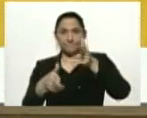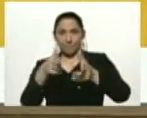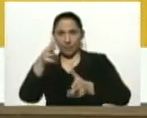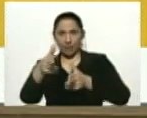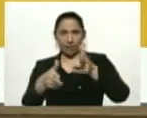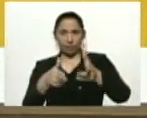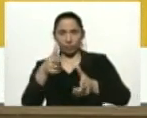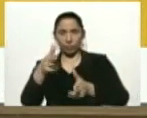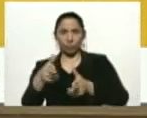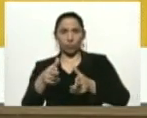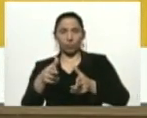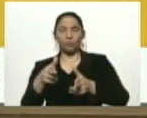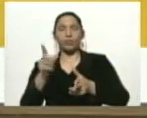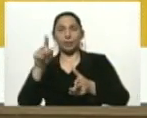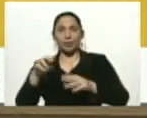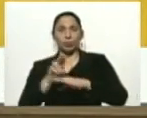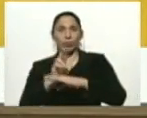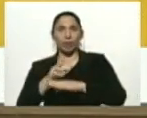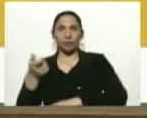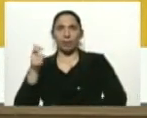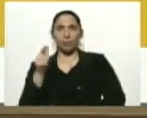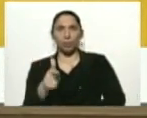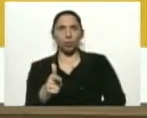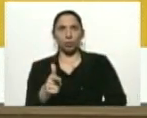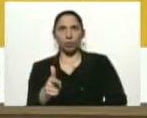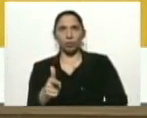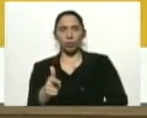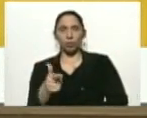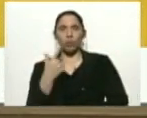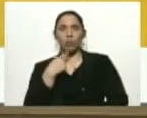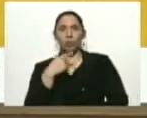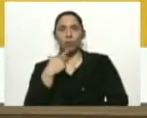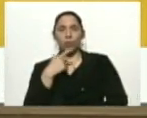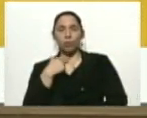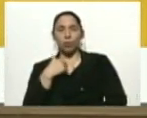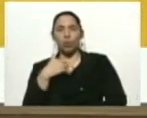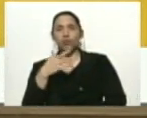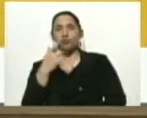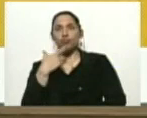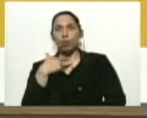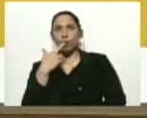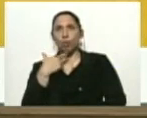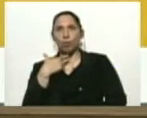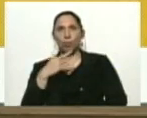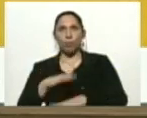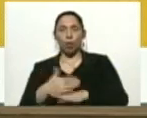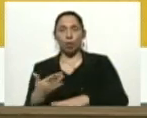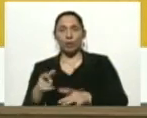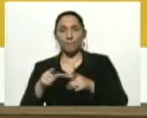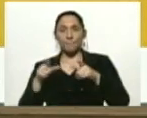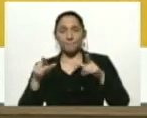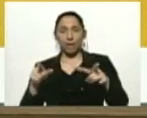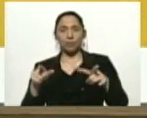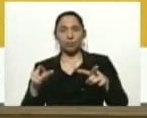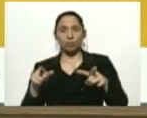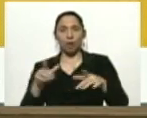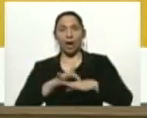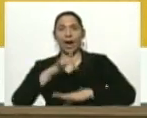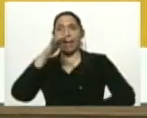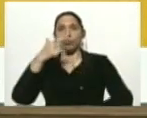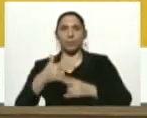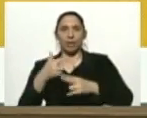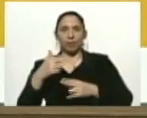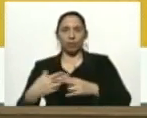el ferrocarril, las unidades de transporte, el color del semáforo es rojo, porque son espacios de alto